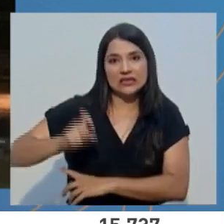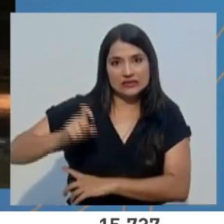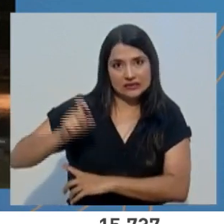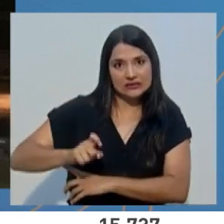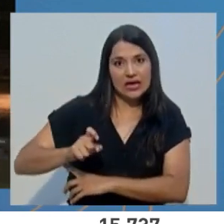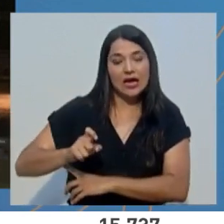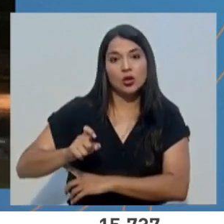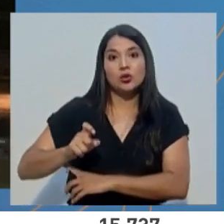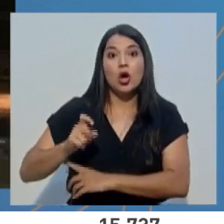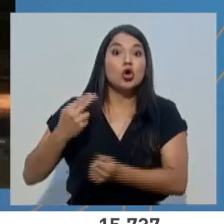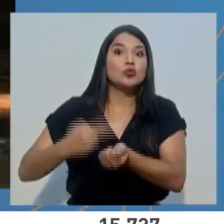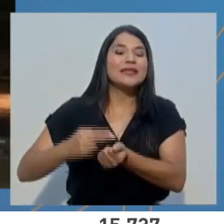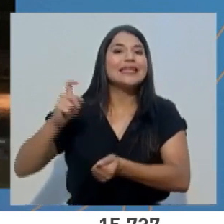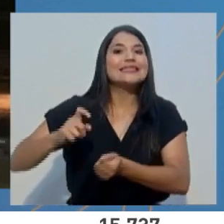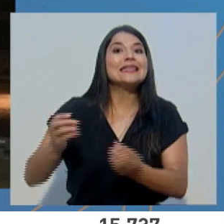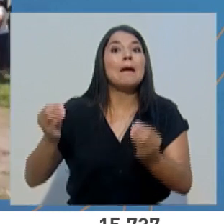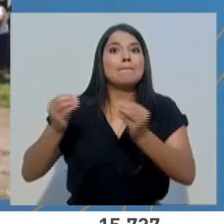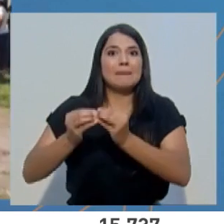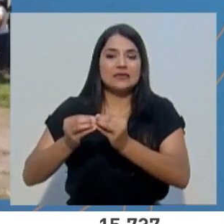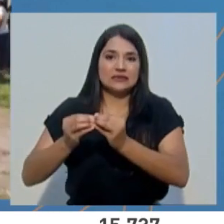aumentar su capacidad.